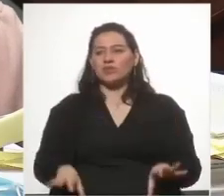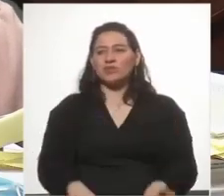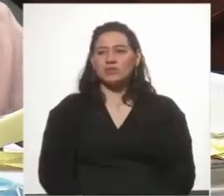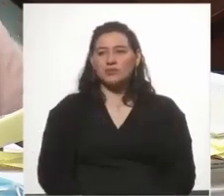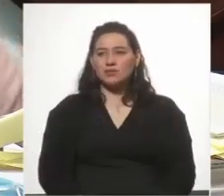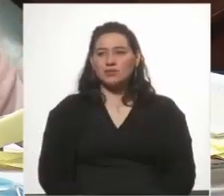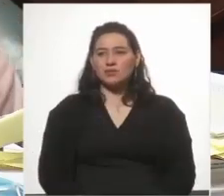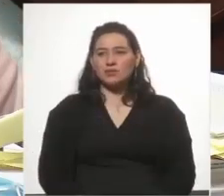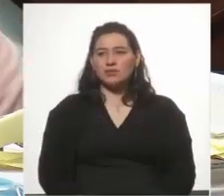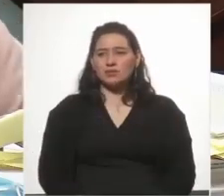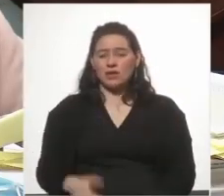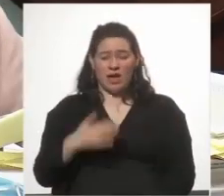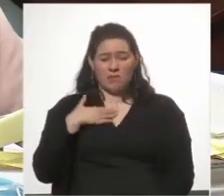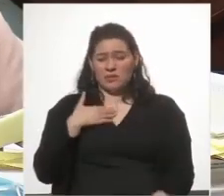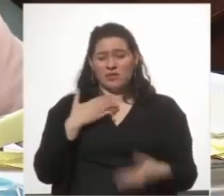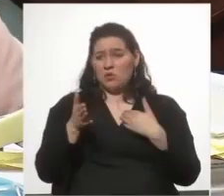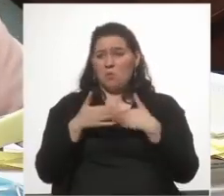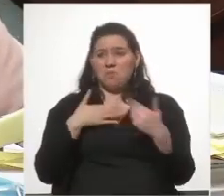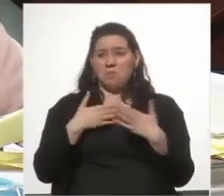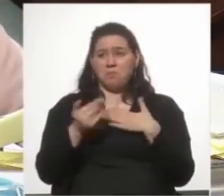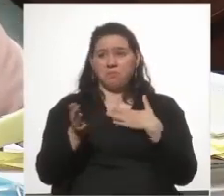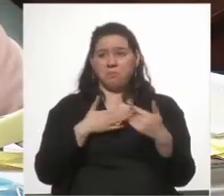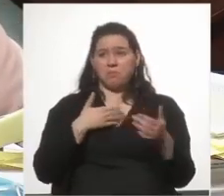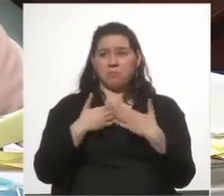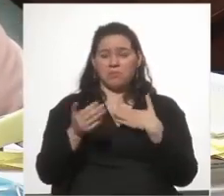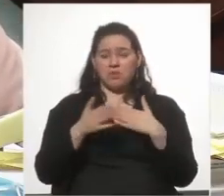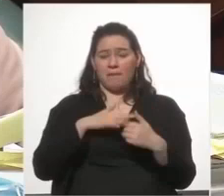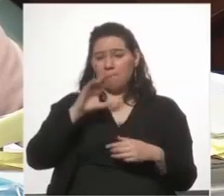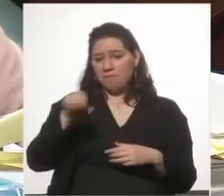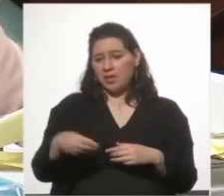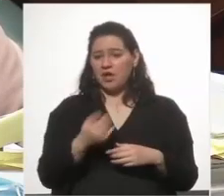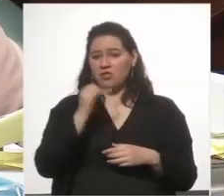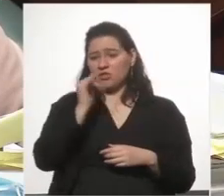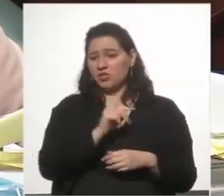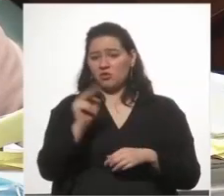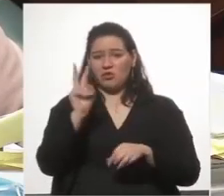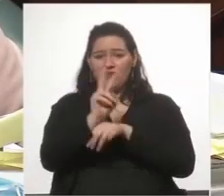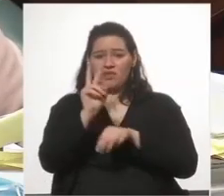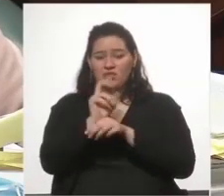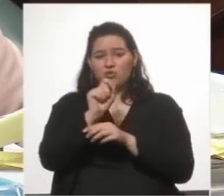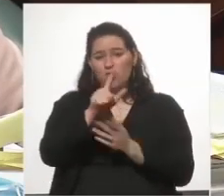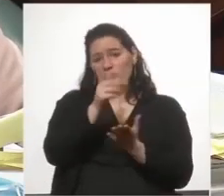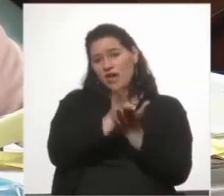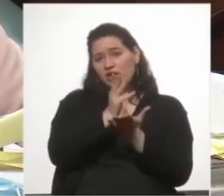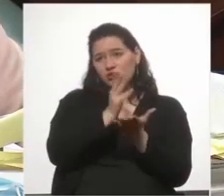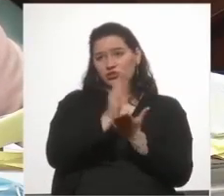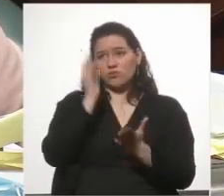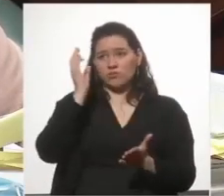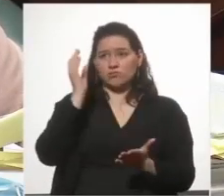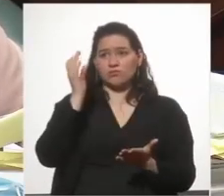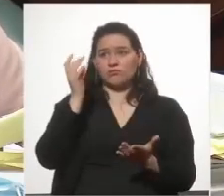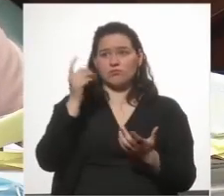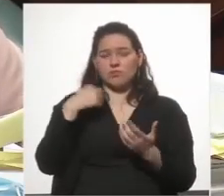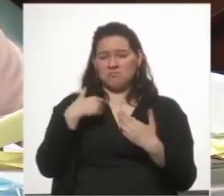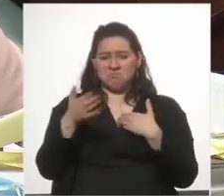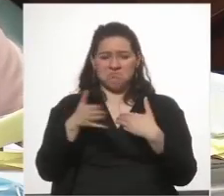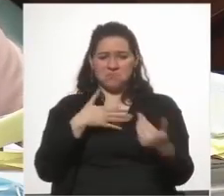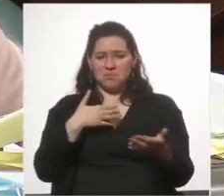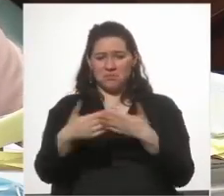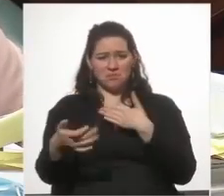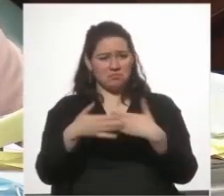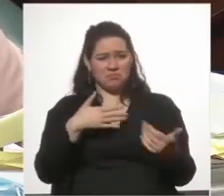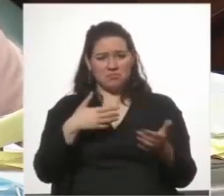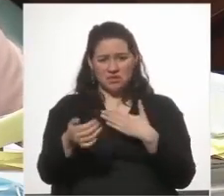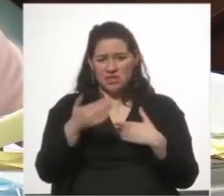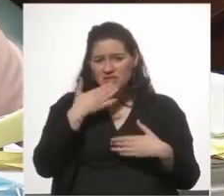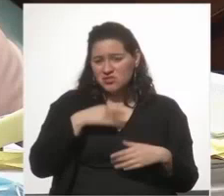a mí me importa muy poco si yo pierdo votos o no defendiendo los derechos de un legislador, me importa muy poco si entienden